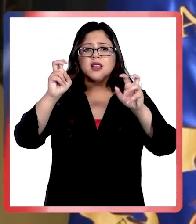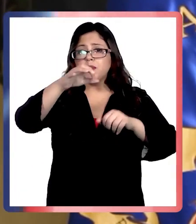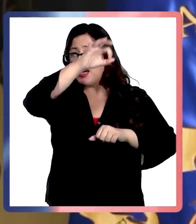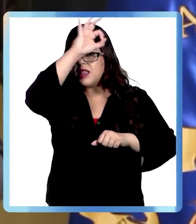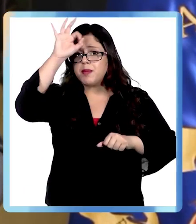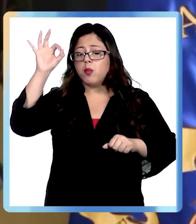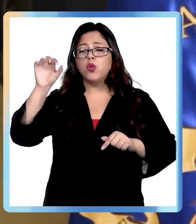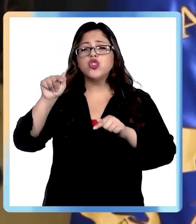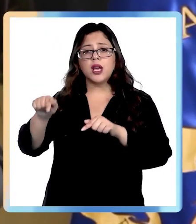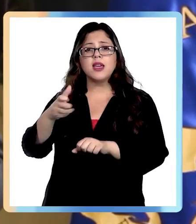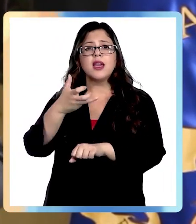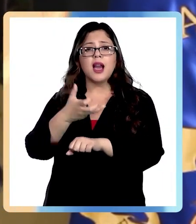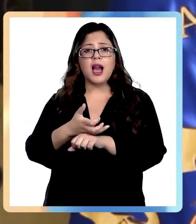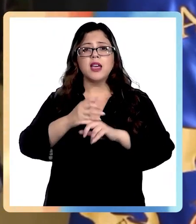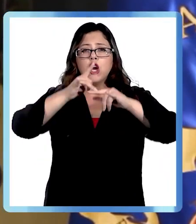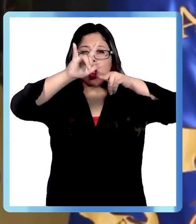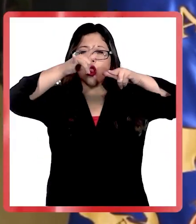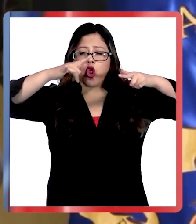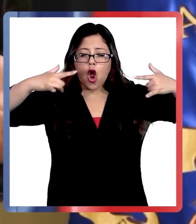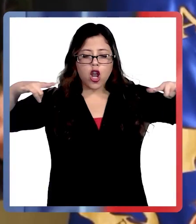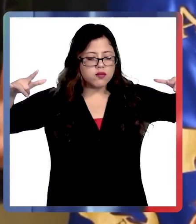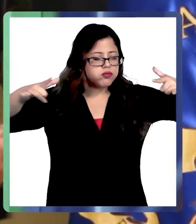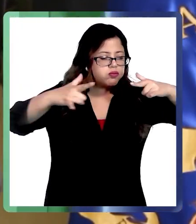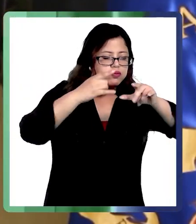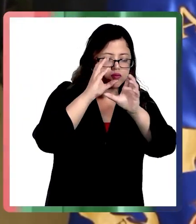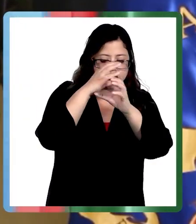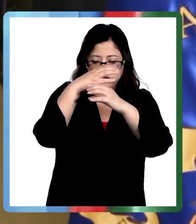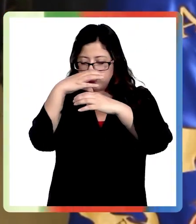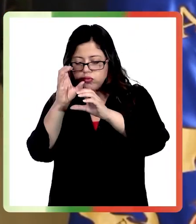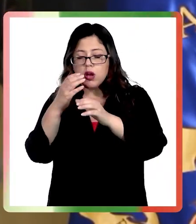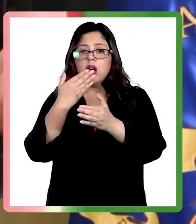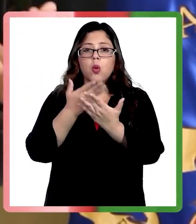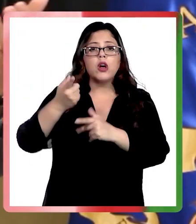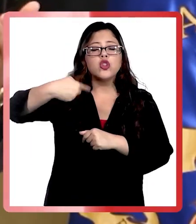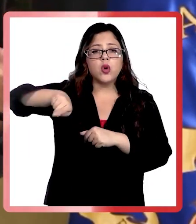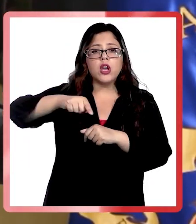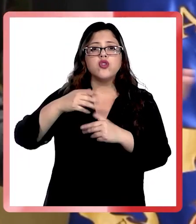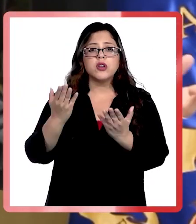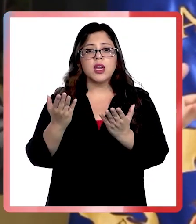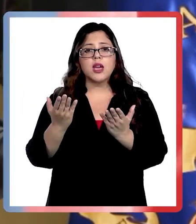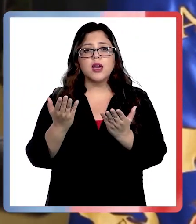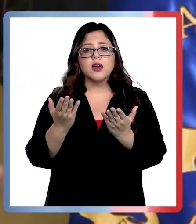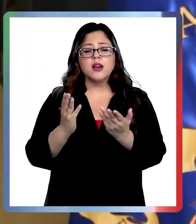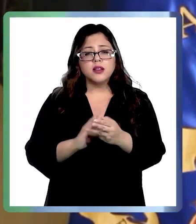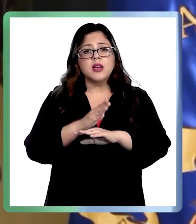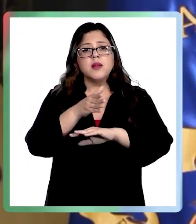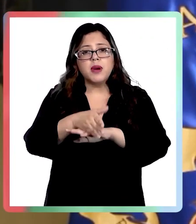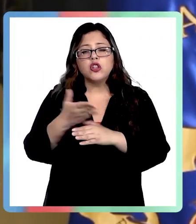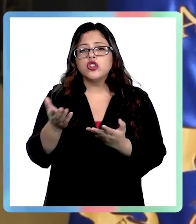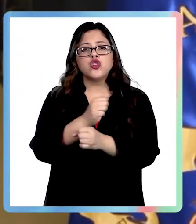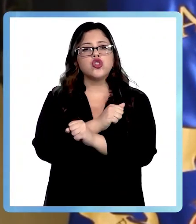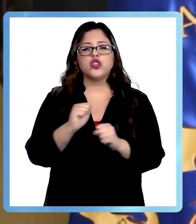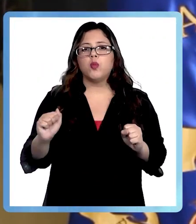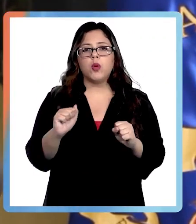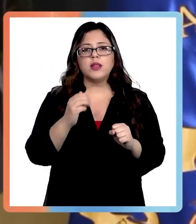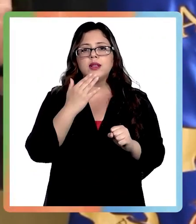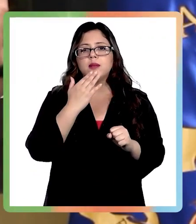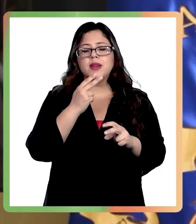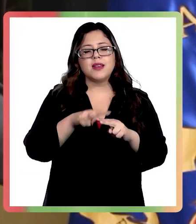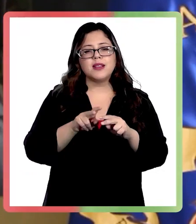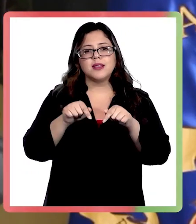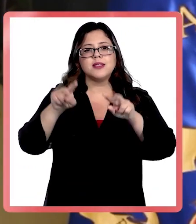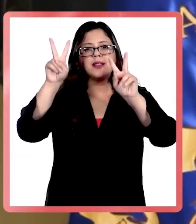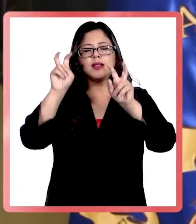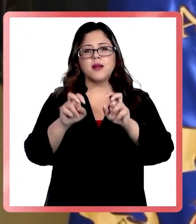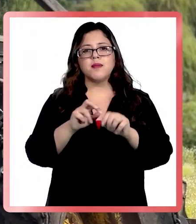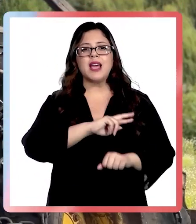drones dando vuelta cuando ellos hacen sus rogativos. Por lo tanto, no se puede hacer también en el tema religioso. Y